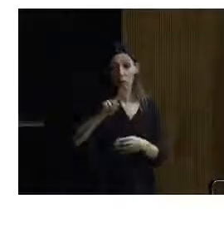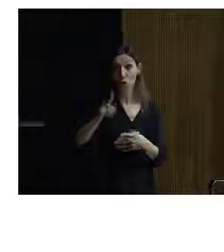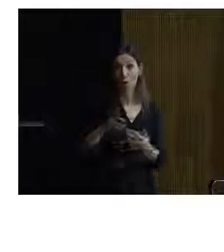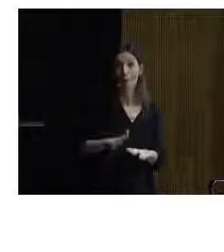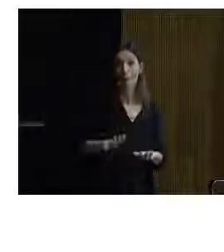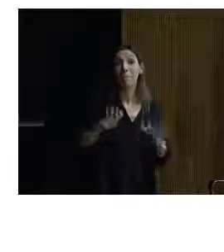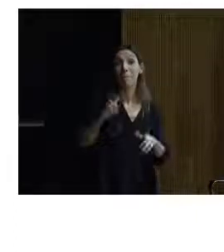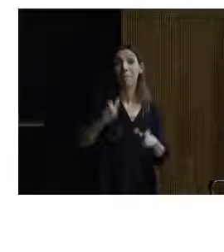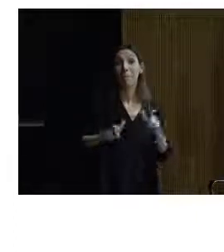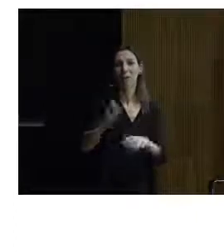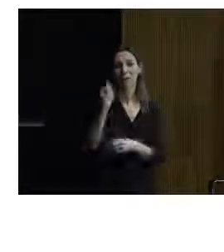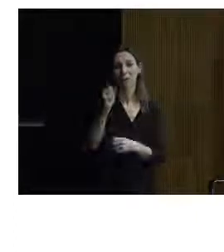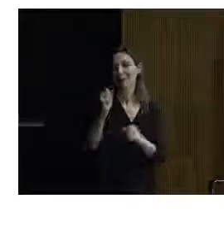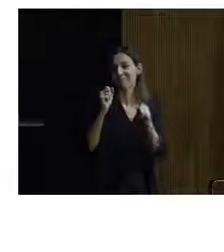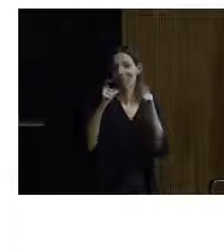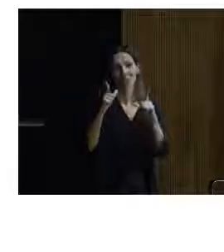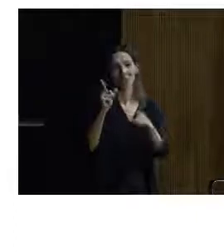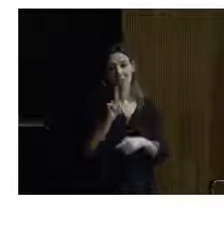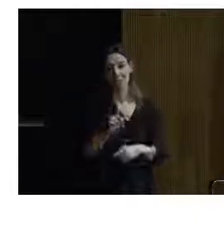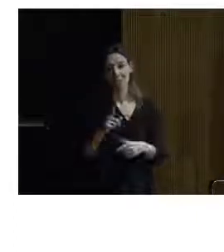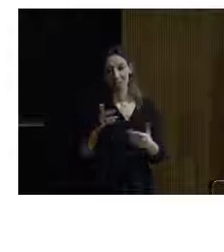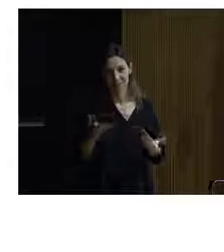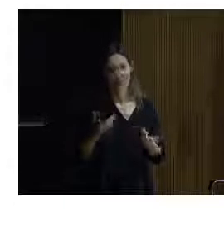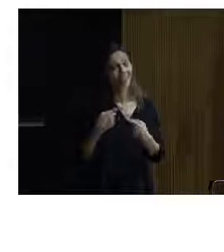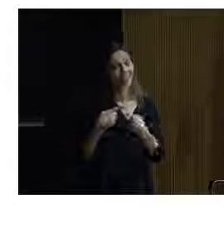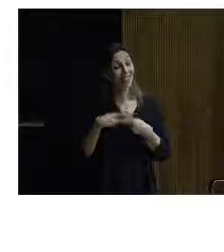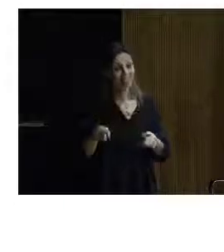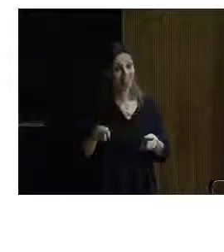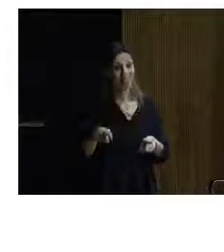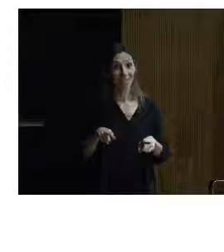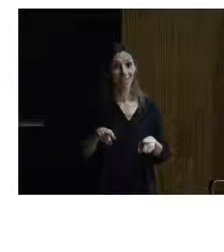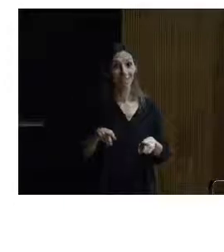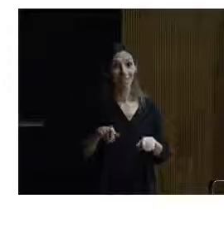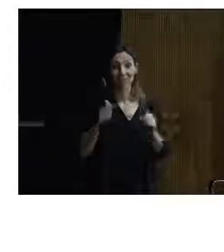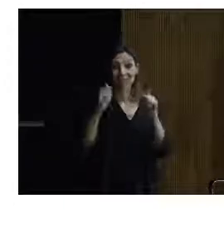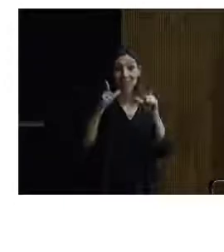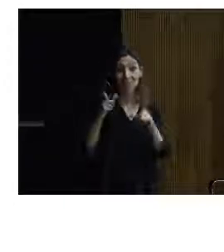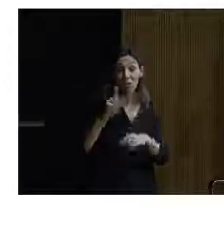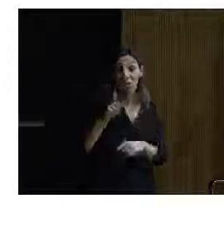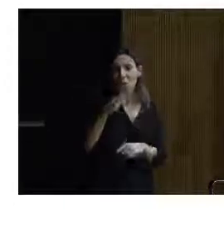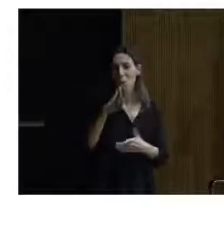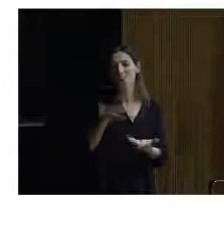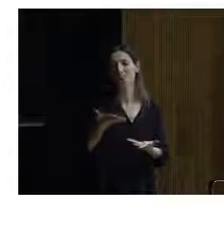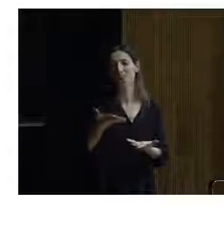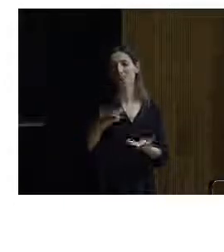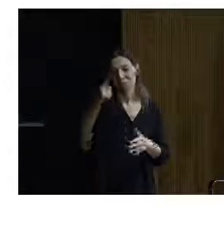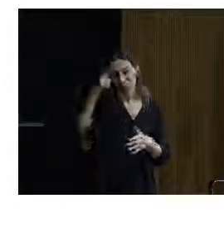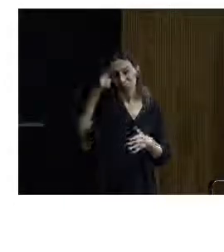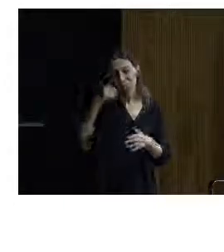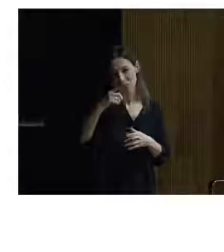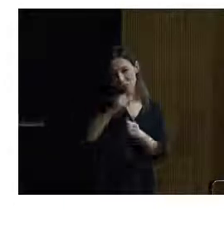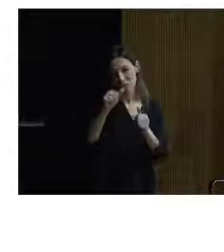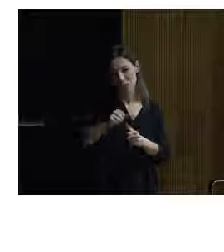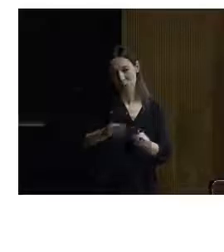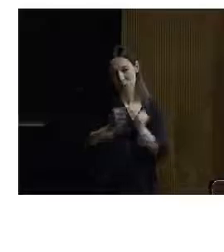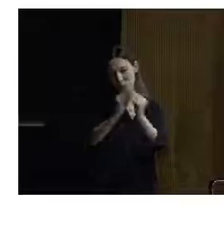muy diferente. La gente no se ha dado cuenta porque la intervención se ha hecho con sensatez y con buen criterio. Y en ambos casos no hay